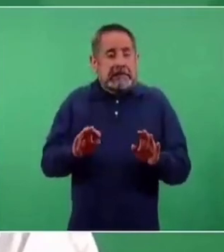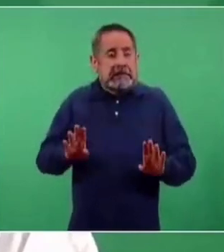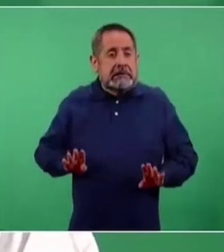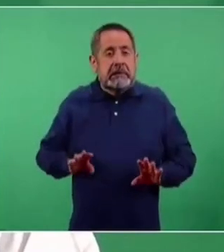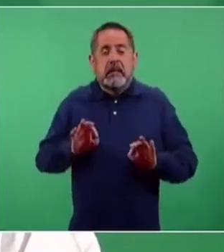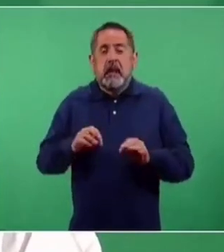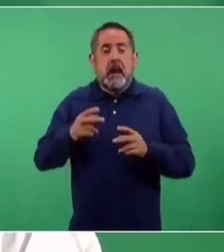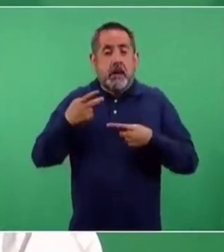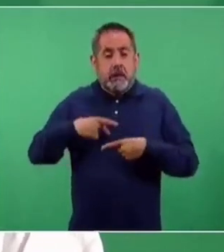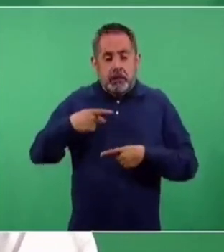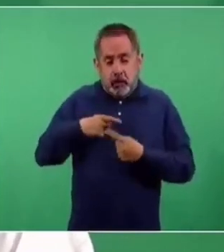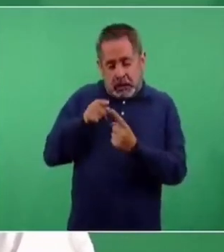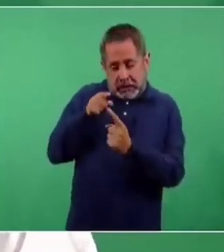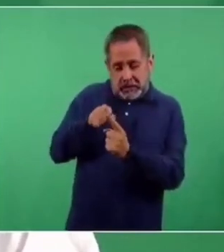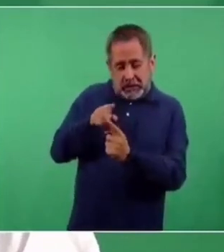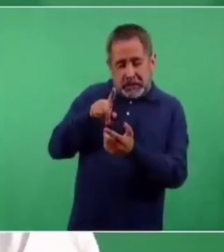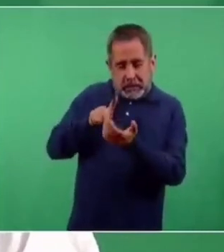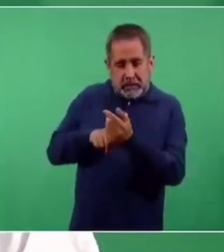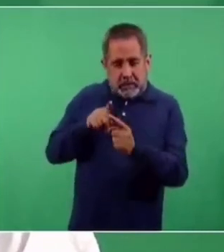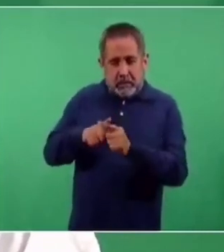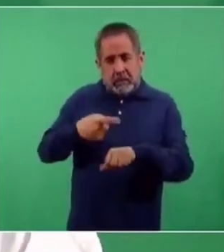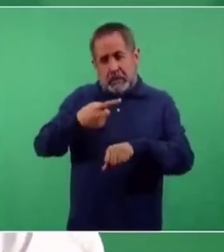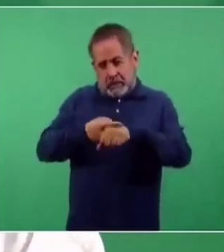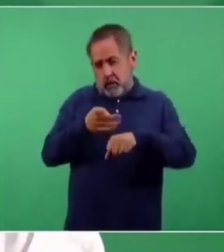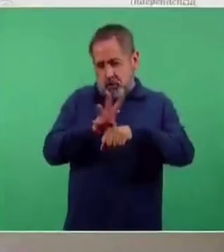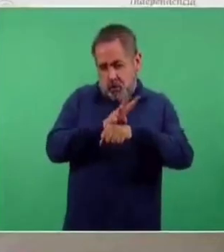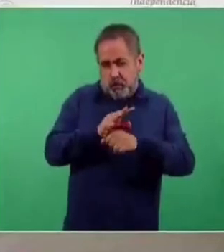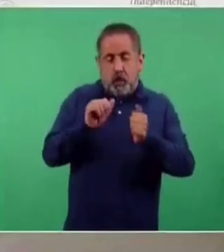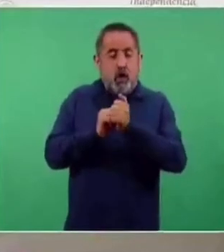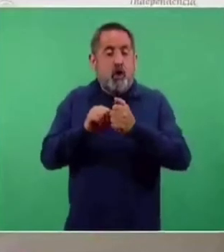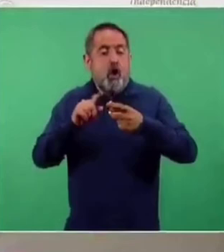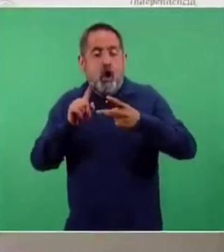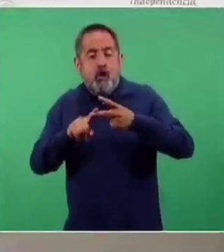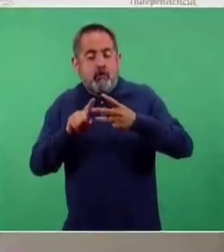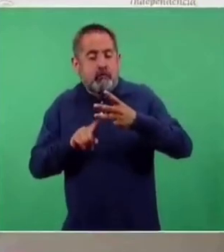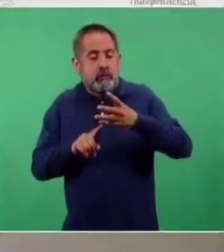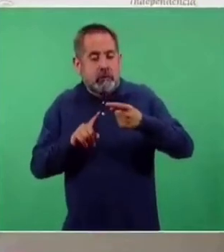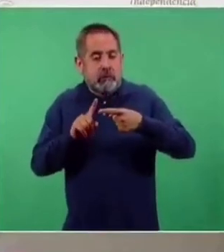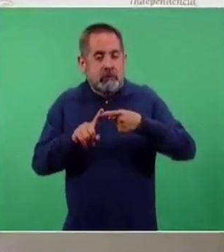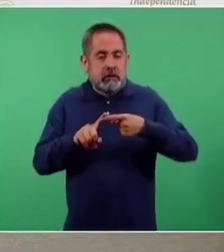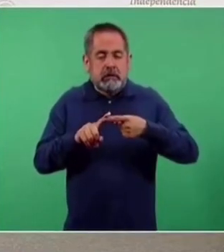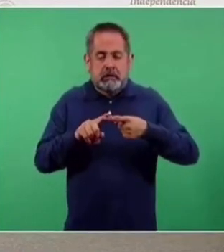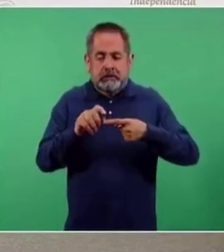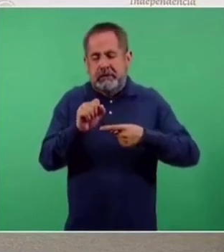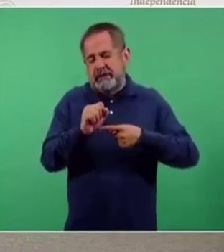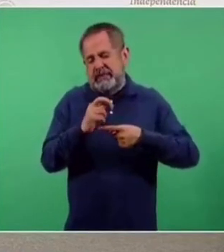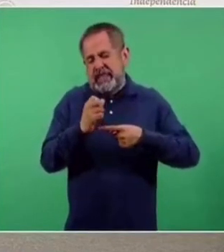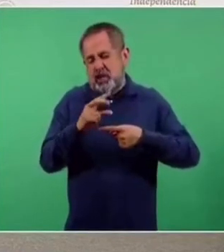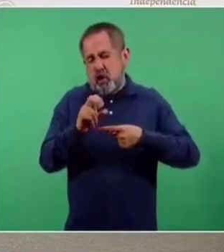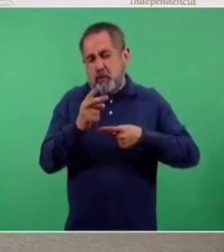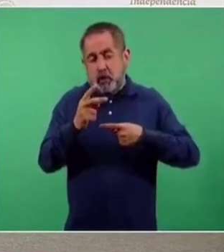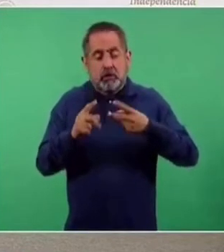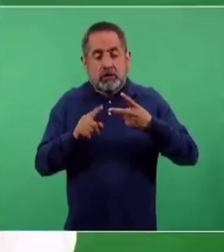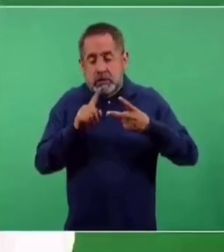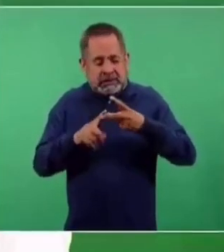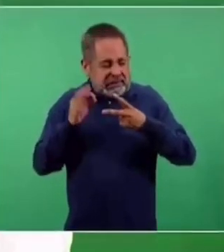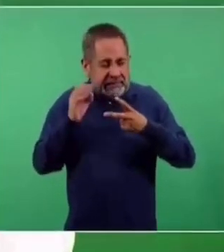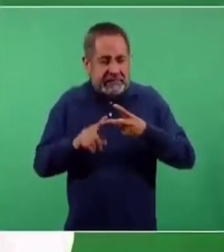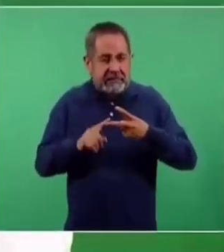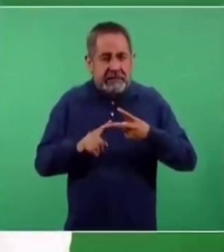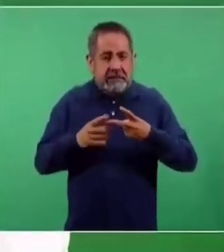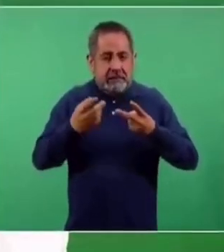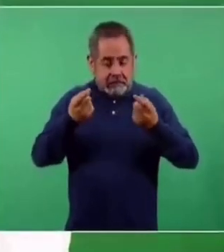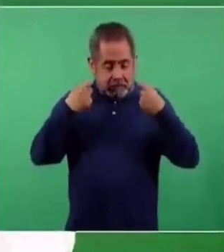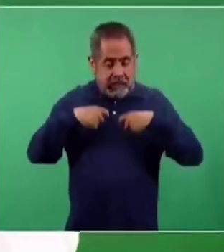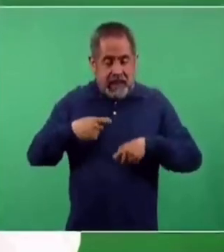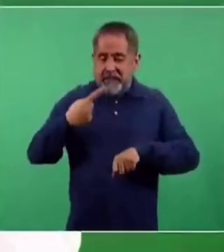demostración, obviamente, de que padecen COVID, infección por el virus SARS-CoV-2, que tienen demostración radiológica